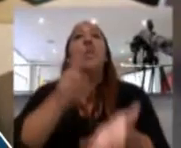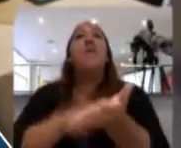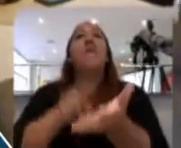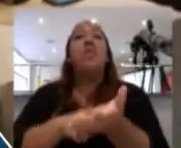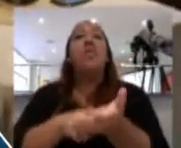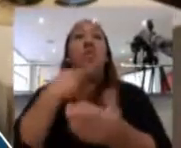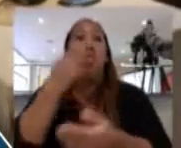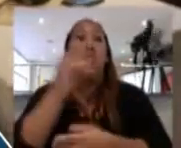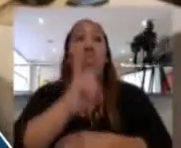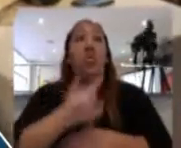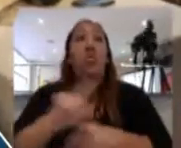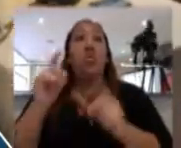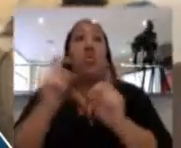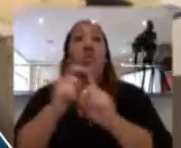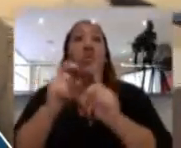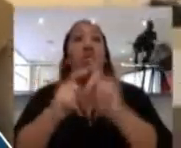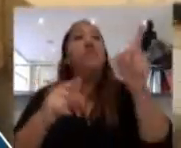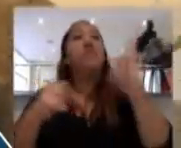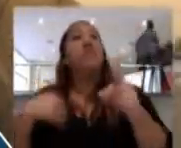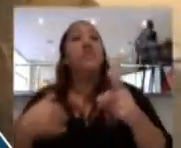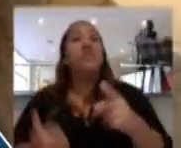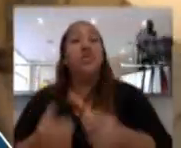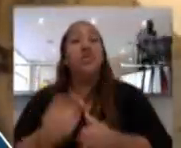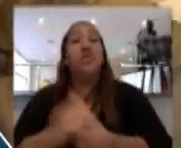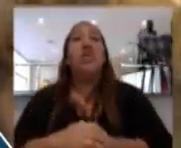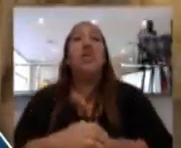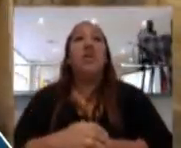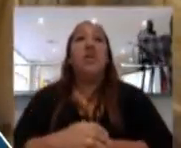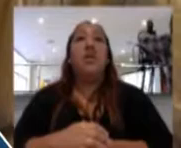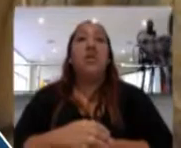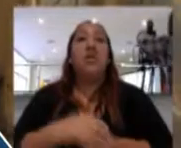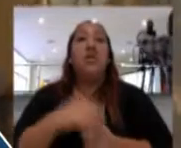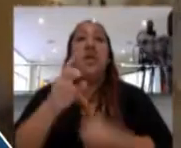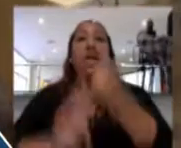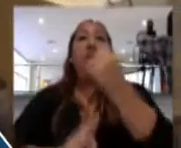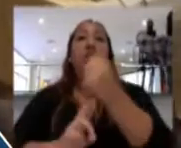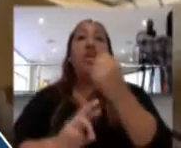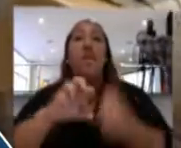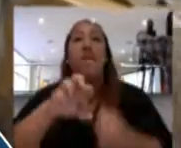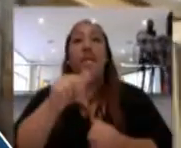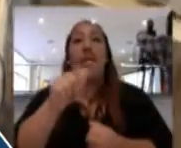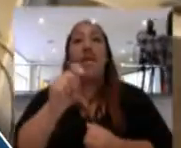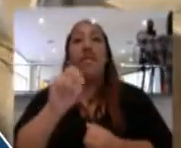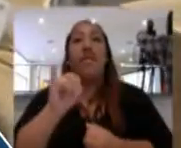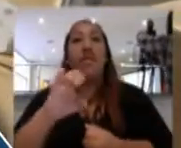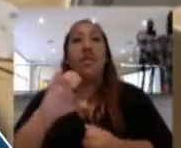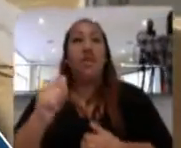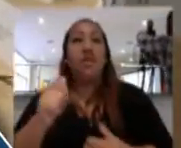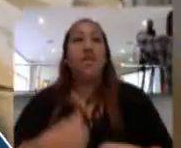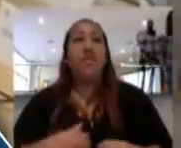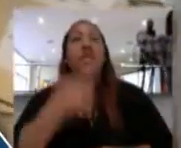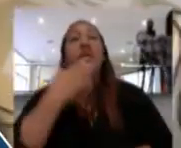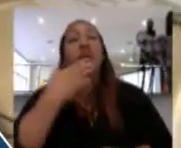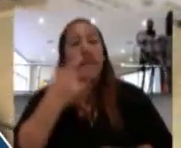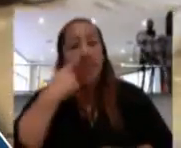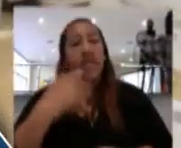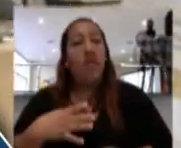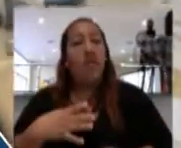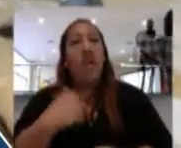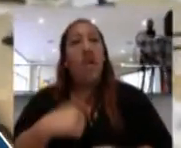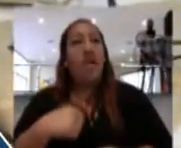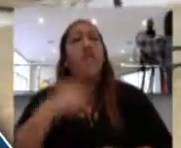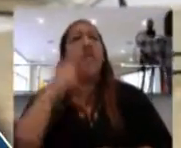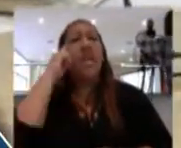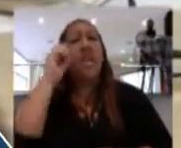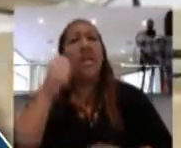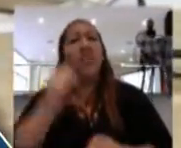Ofrezco el uso de la palabra. Le damos el uso de la palabra a la regidora Patricia del Río Jiménez de Olavía. Gracias, señor alcalde. Creo que